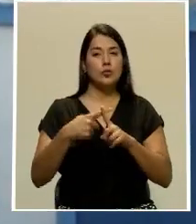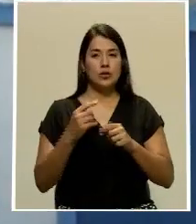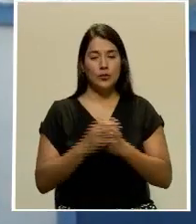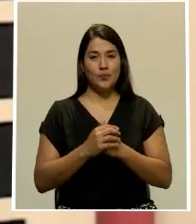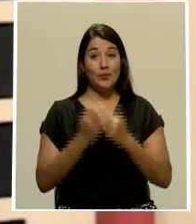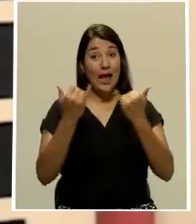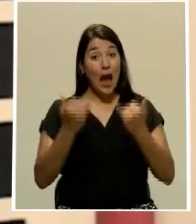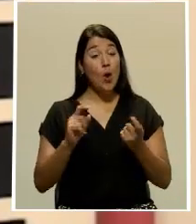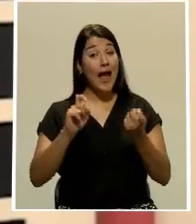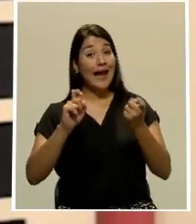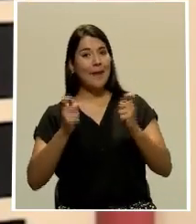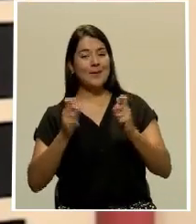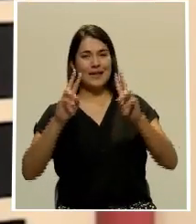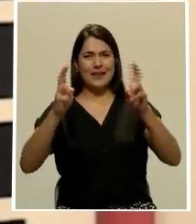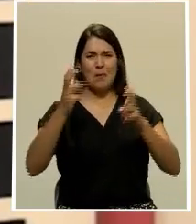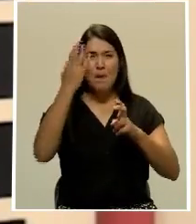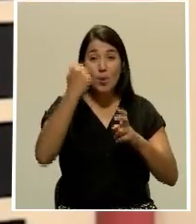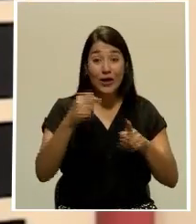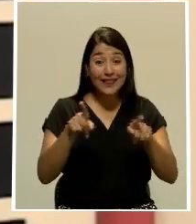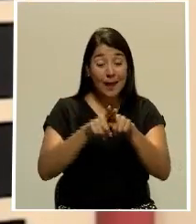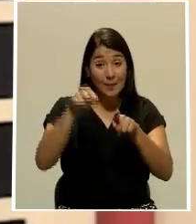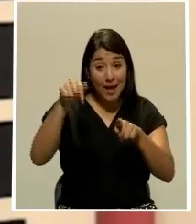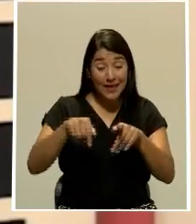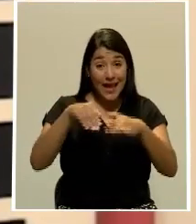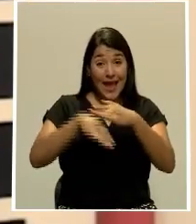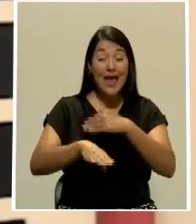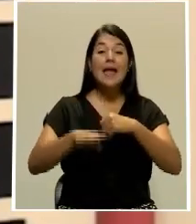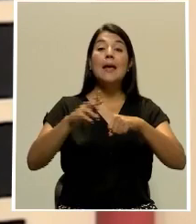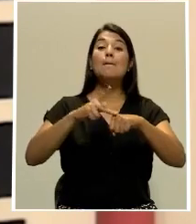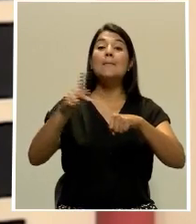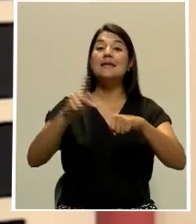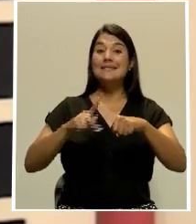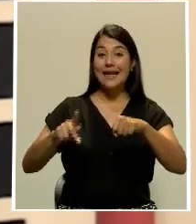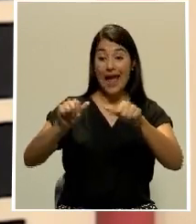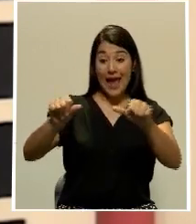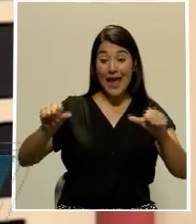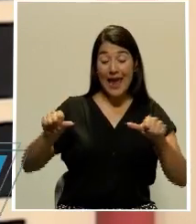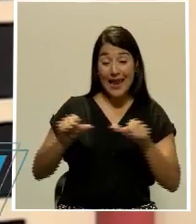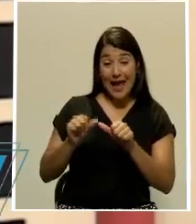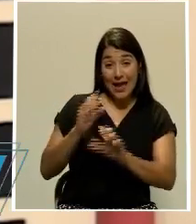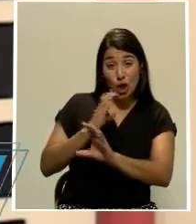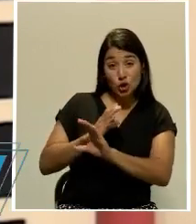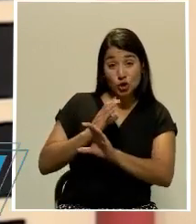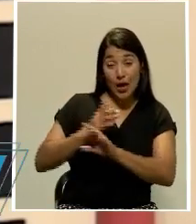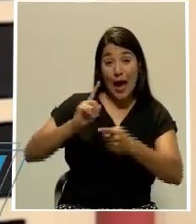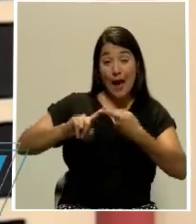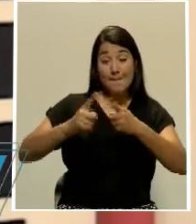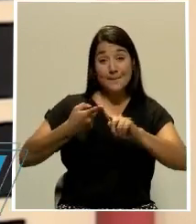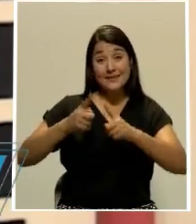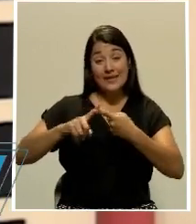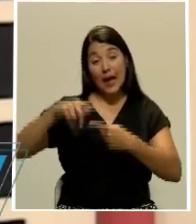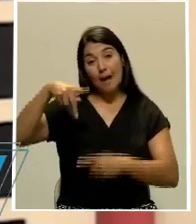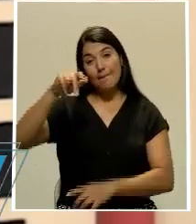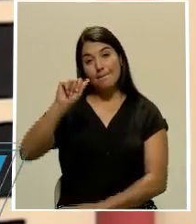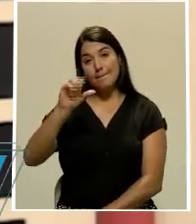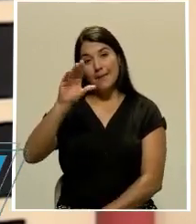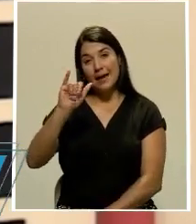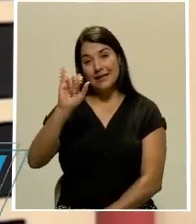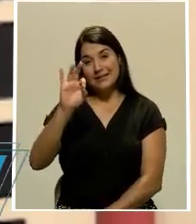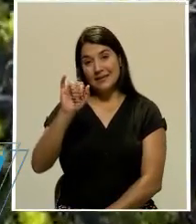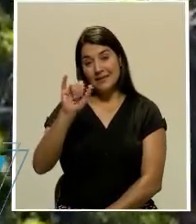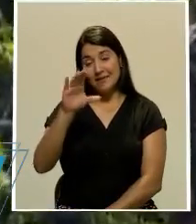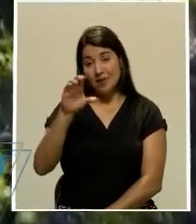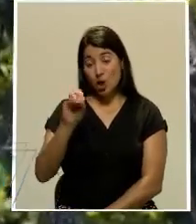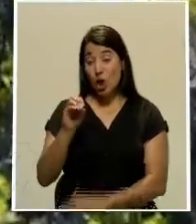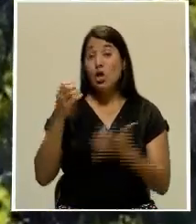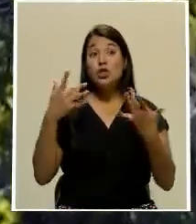Y vamos a cambiar de asunto porque también acá en Pérez Celedón, el área de conservación, la amistad pacífico, ya informó que se